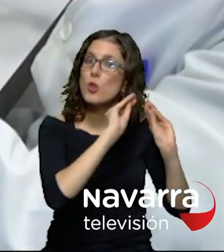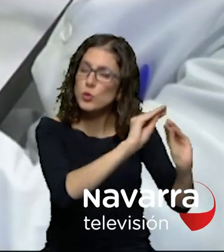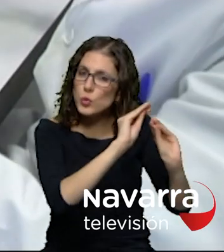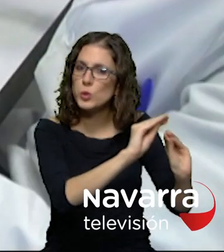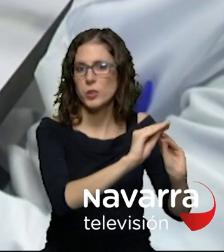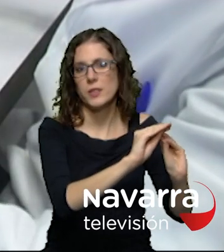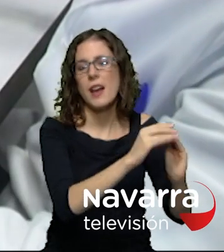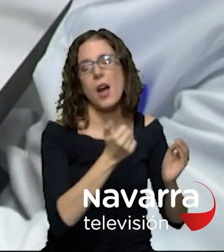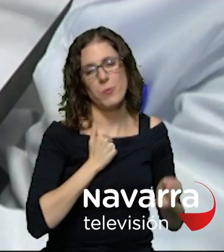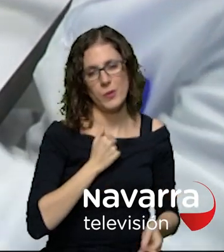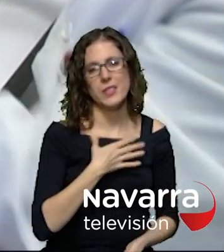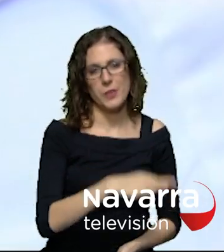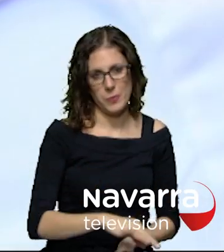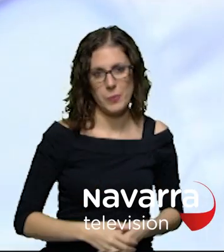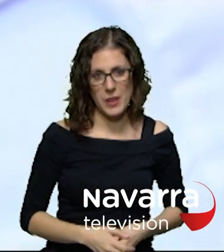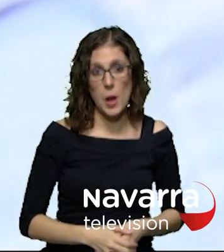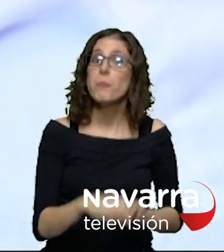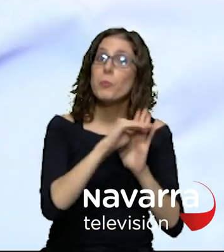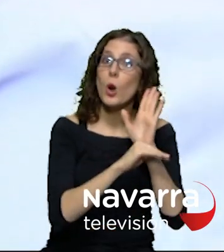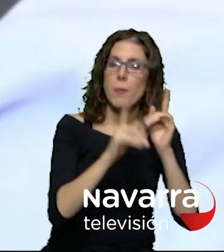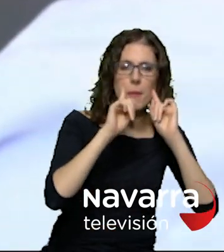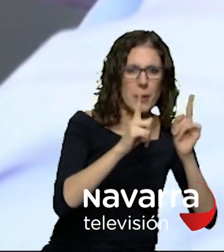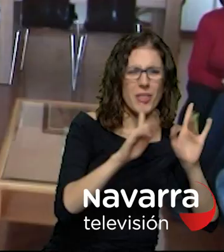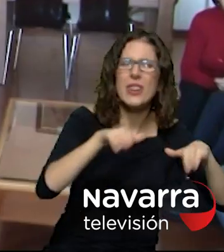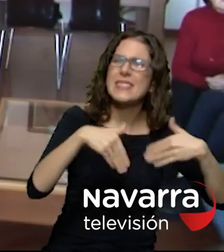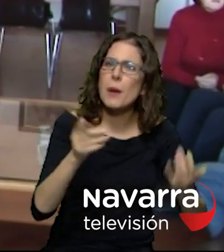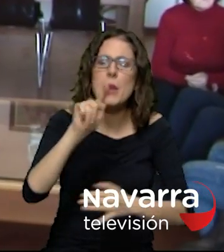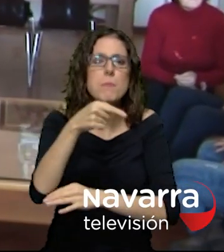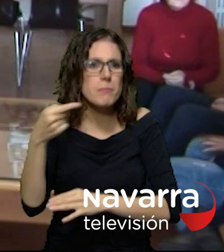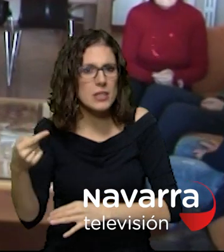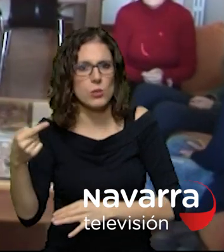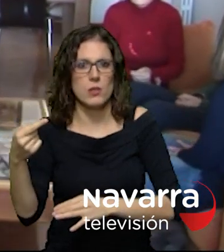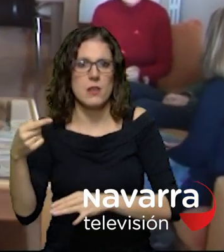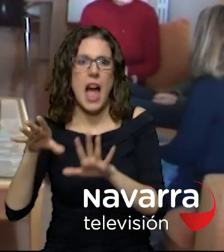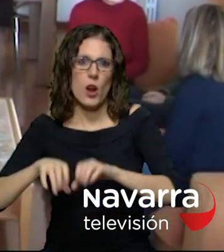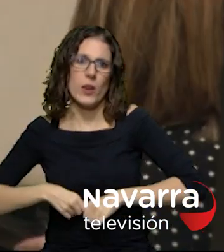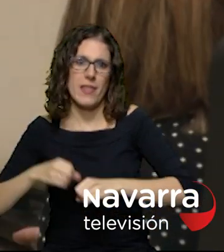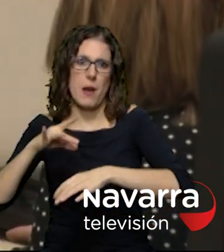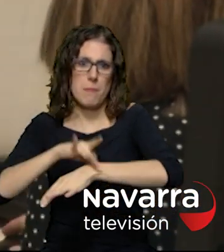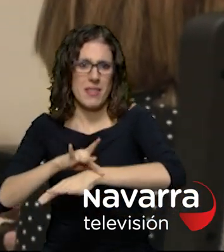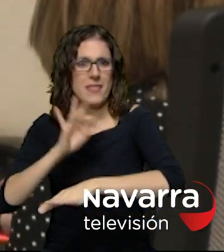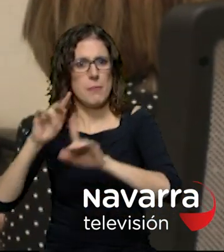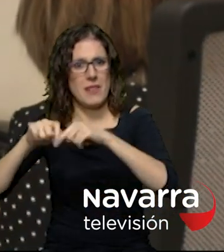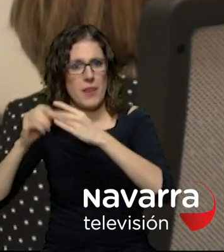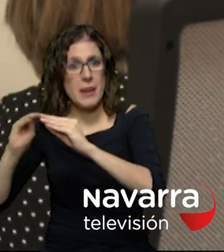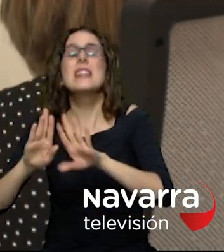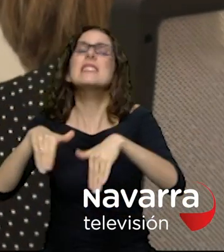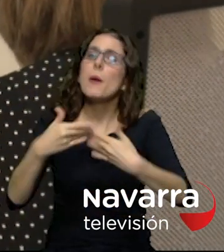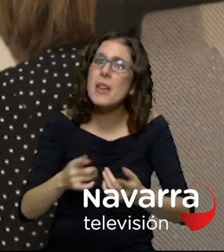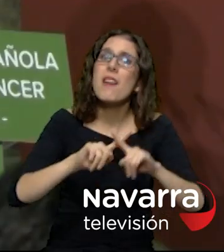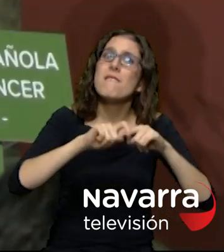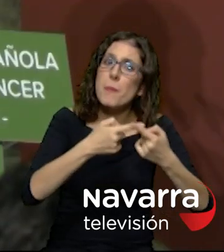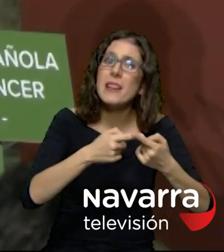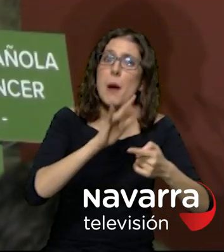los programas de prevención hasta los pisos de acogida para pacientes y familiares pasando por la ayuda psicológica a enfermos de cáncer y su entorno